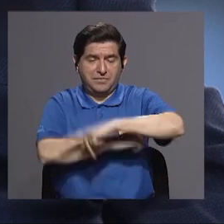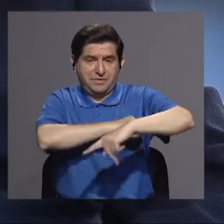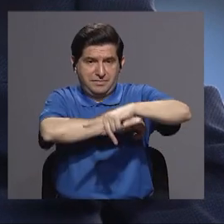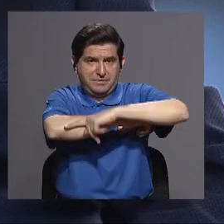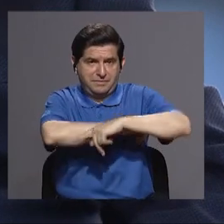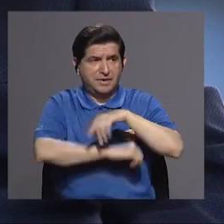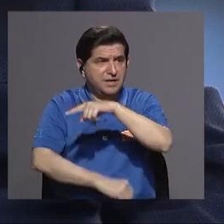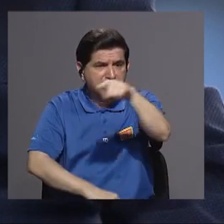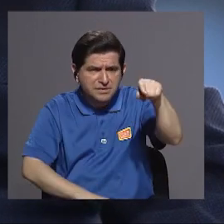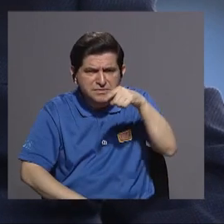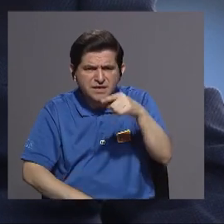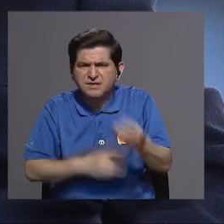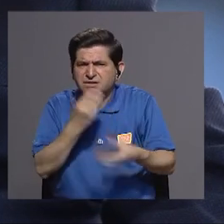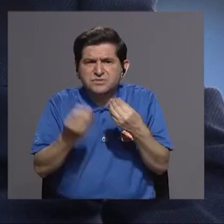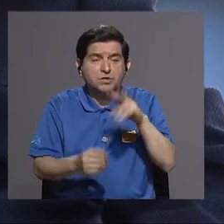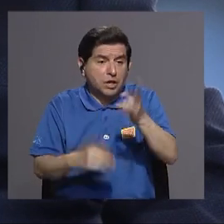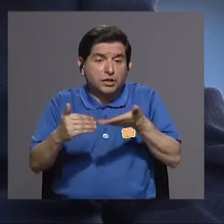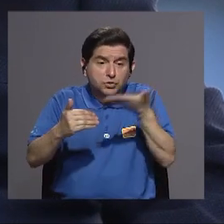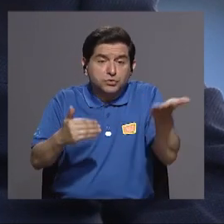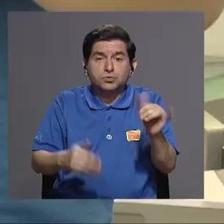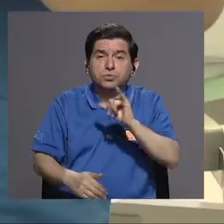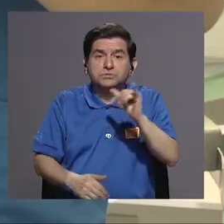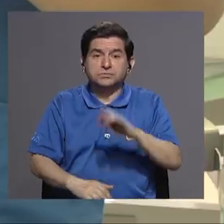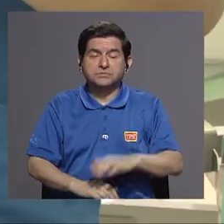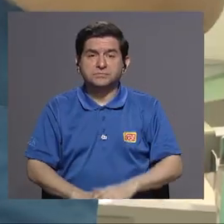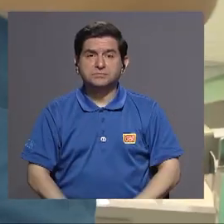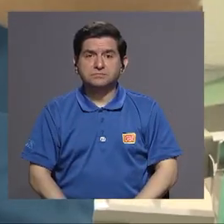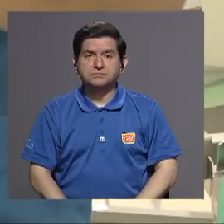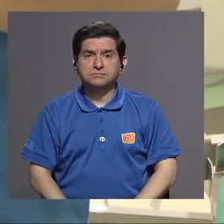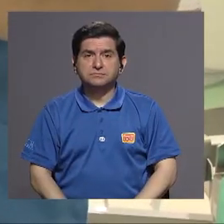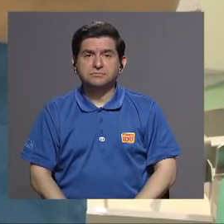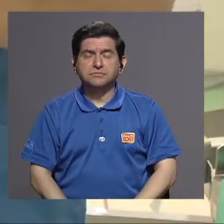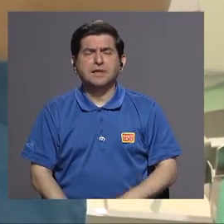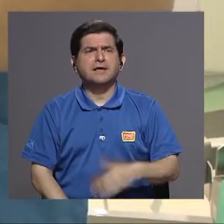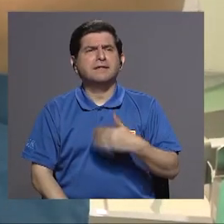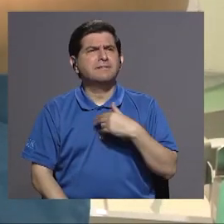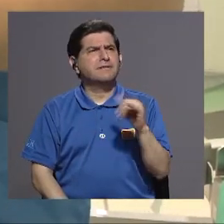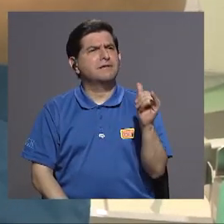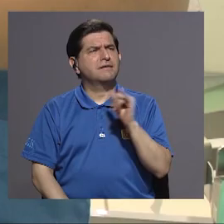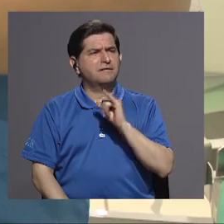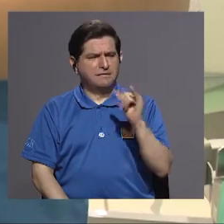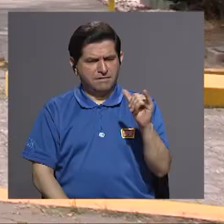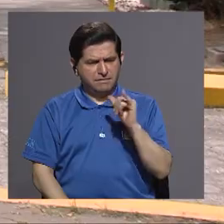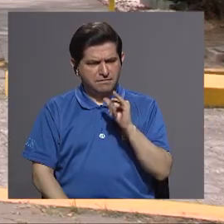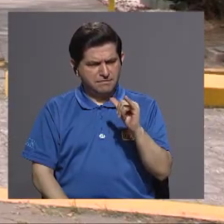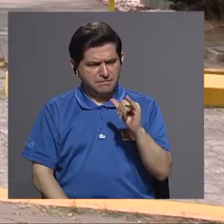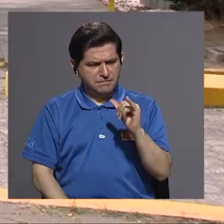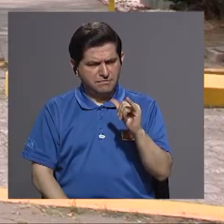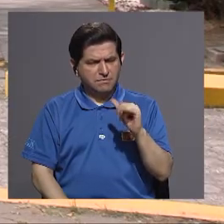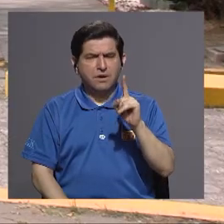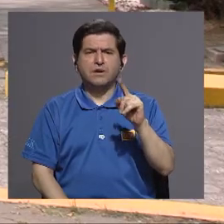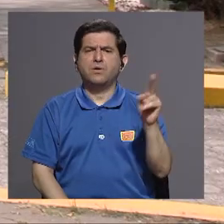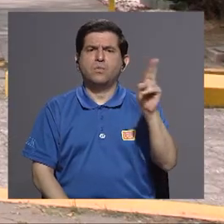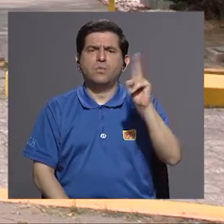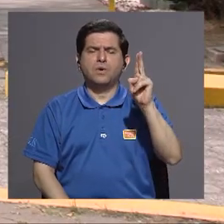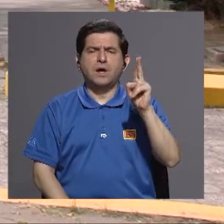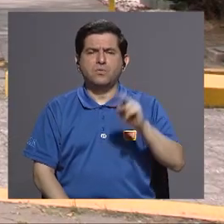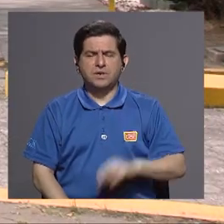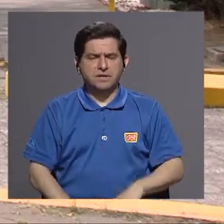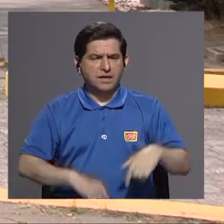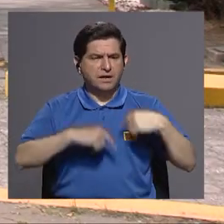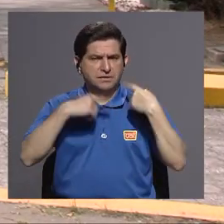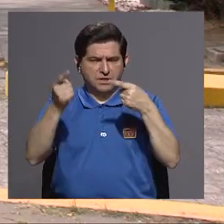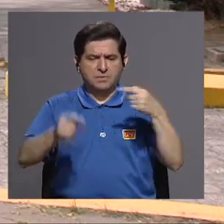porque ellos hacen las dos cosas verdad y también tienen una una unidad móvil verdad